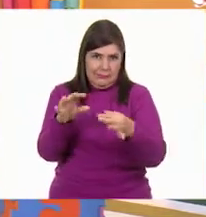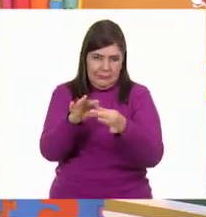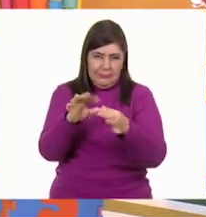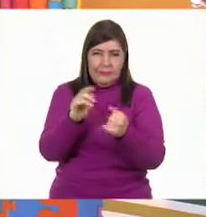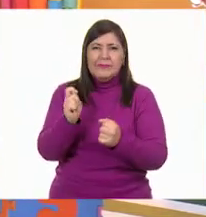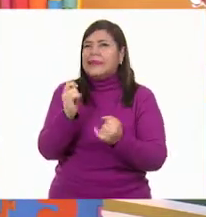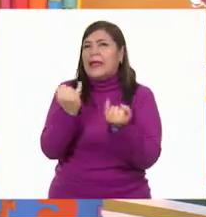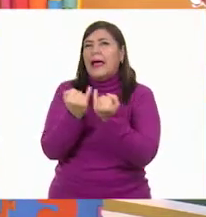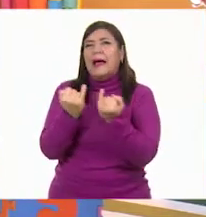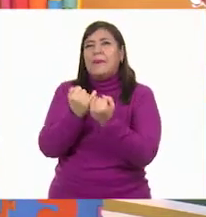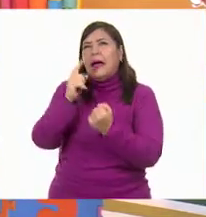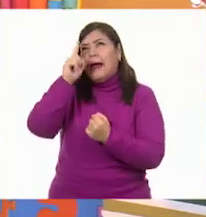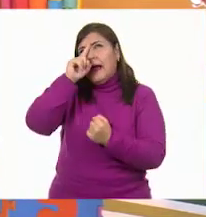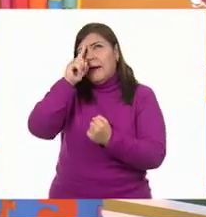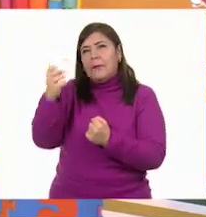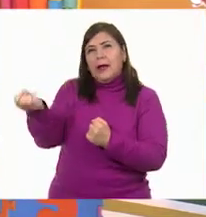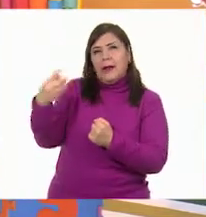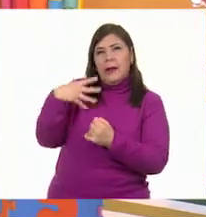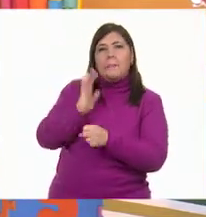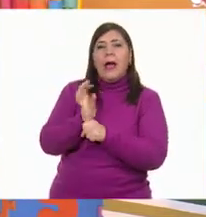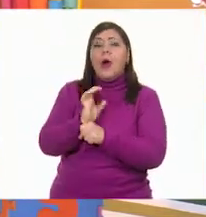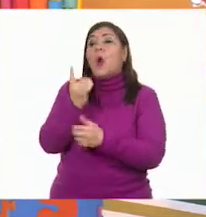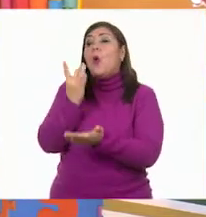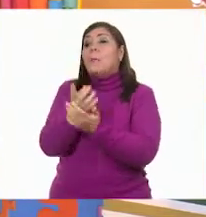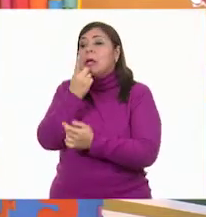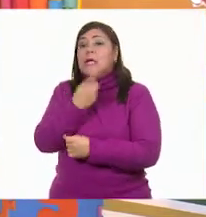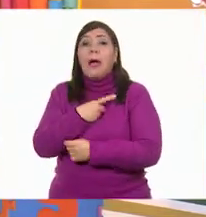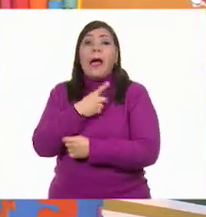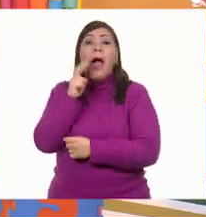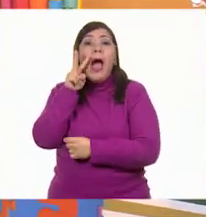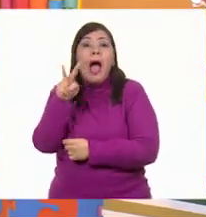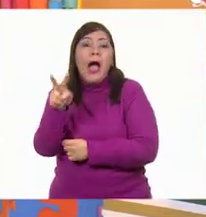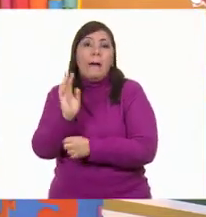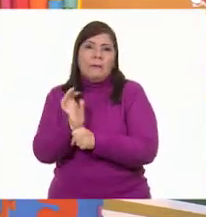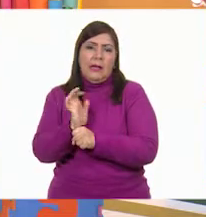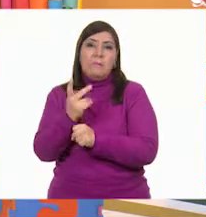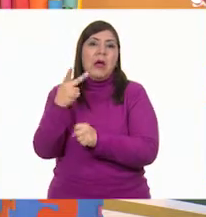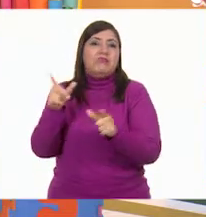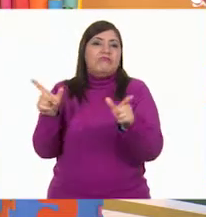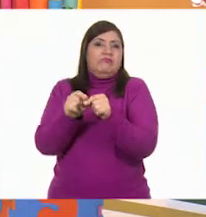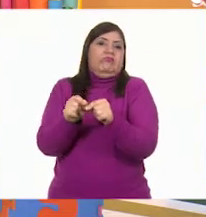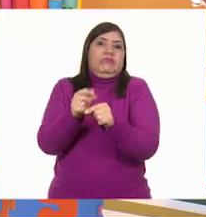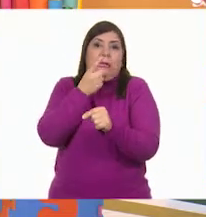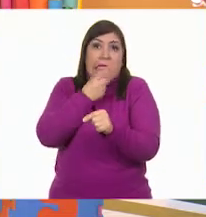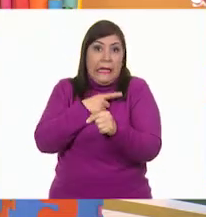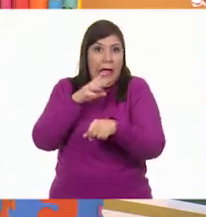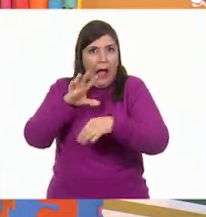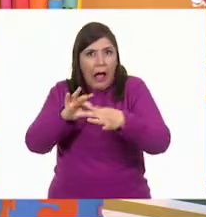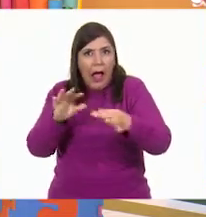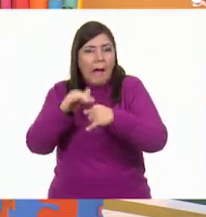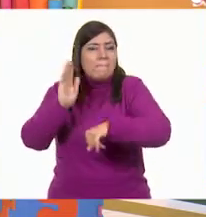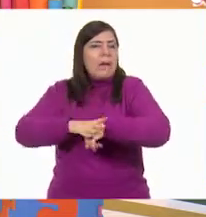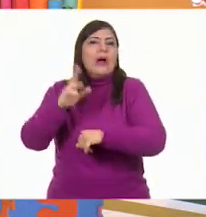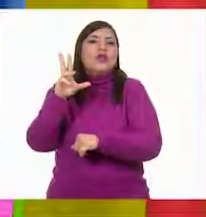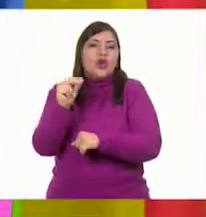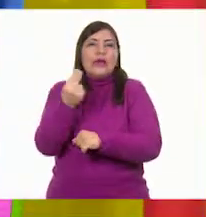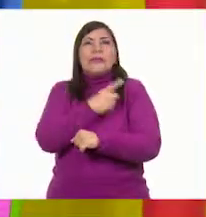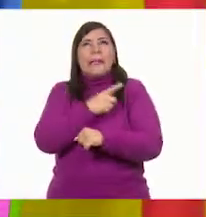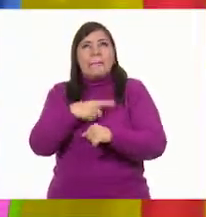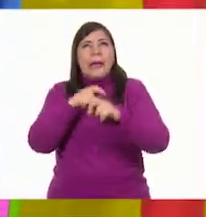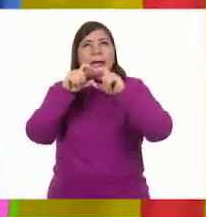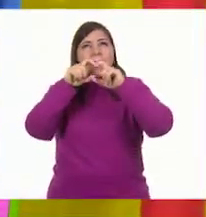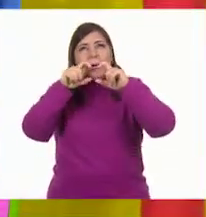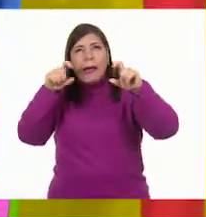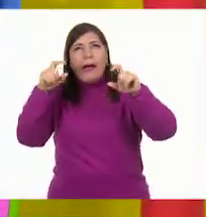recomendaron al principio, nada más me dijeron, vela, pero en realidad no me dijeron más, ¿verdad? Se tienen que elaborar frases